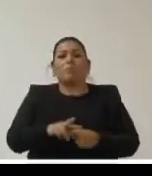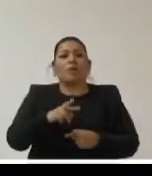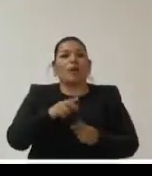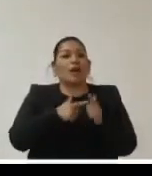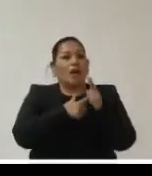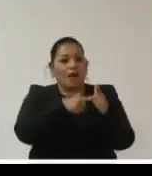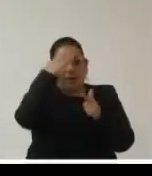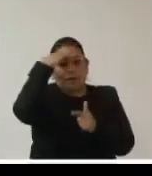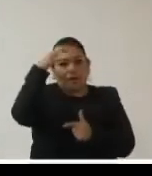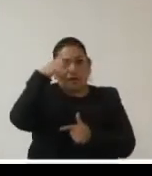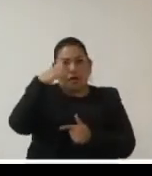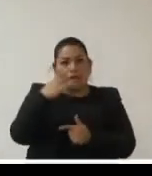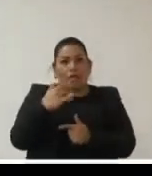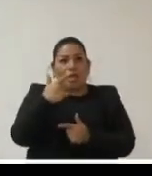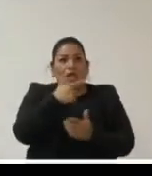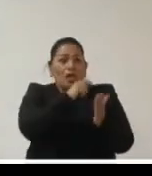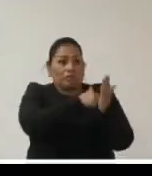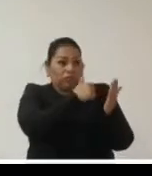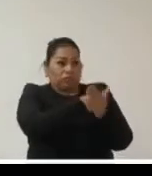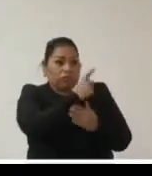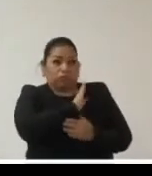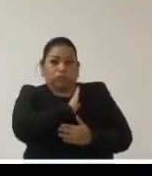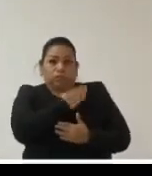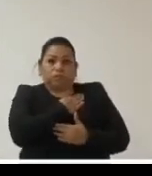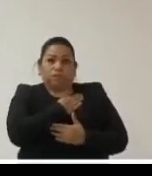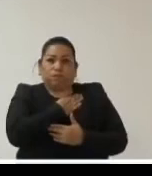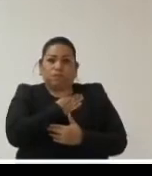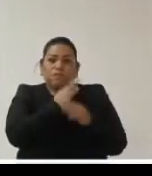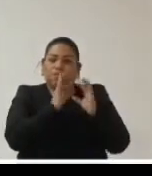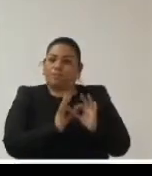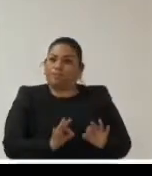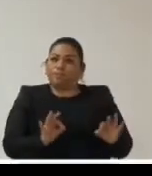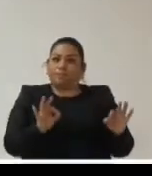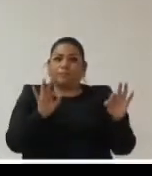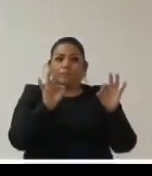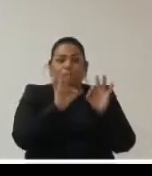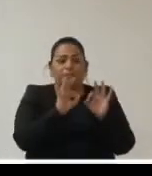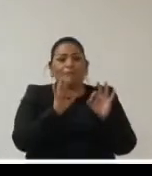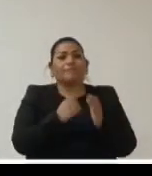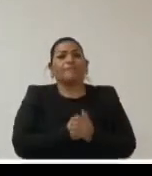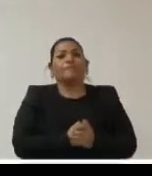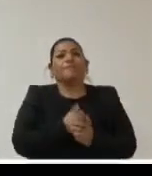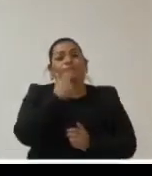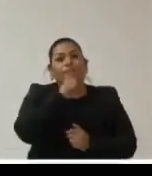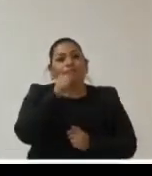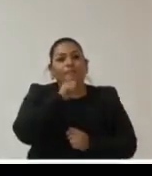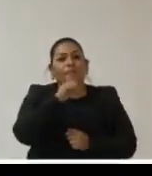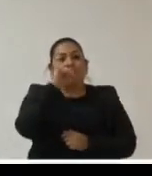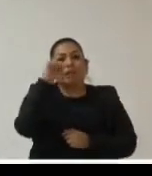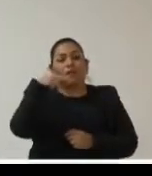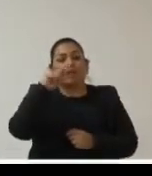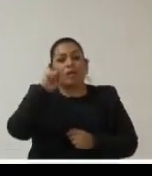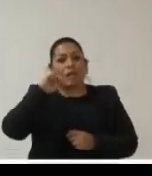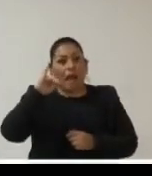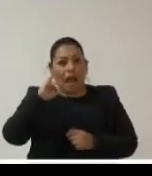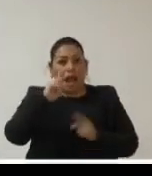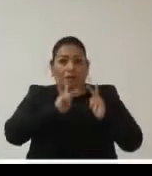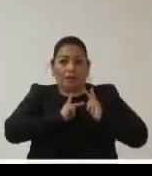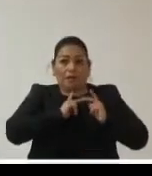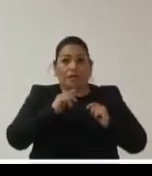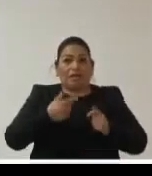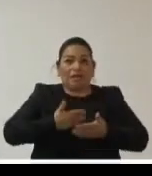las experiencias desde la agencia española son muy enriquecedoras así que bueno pues siempre en el INAI ya mi